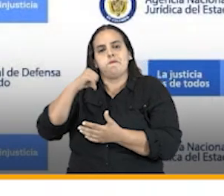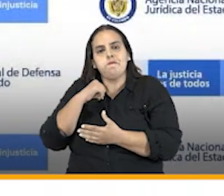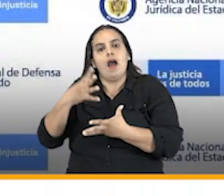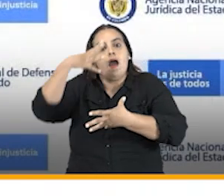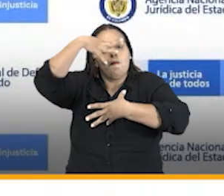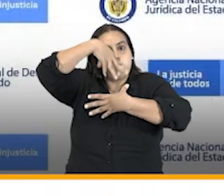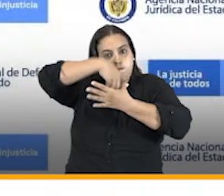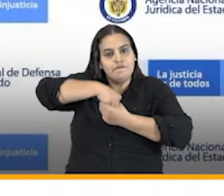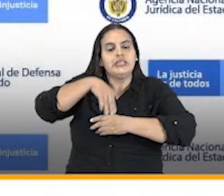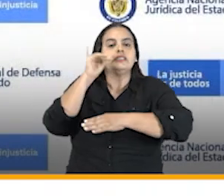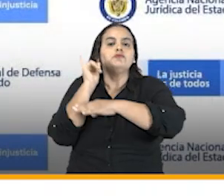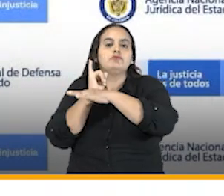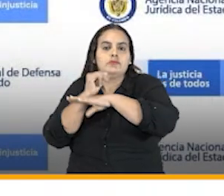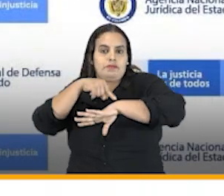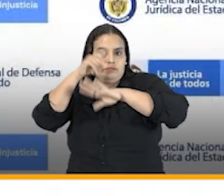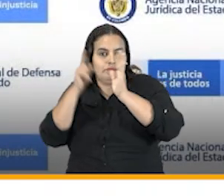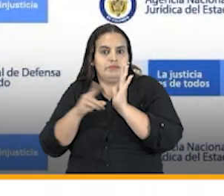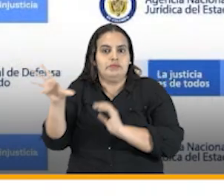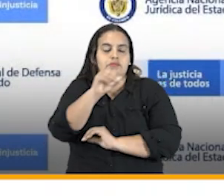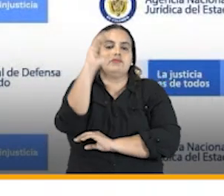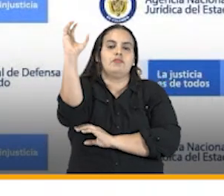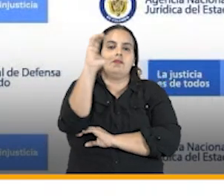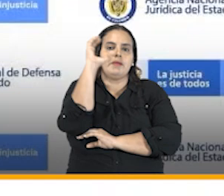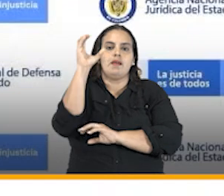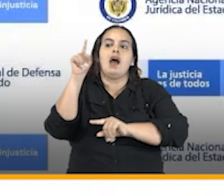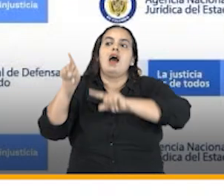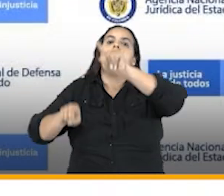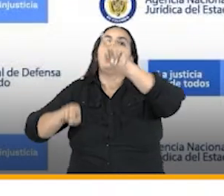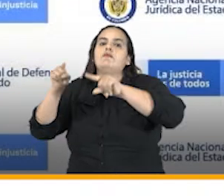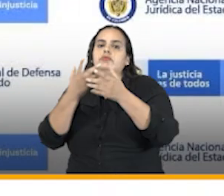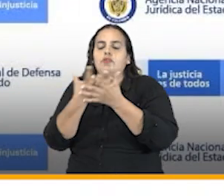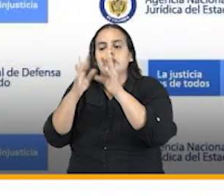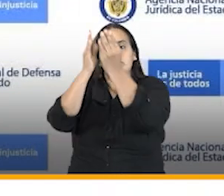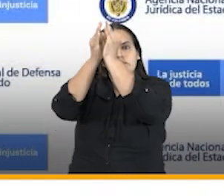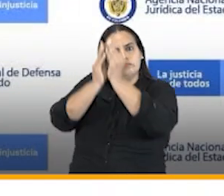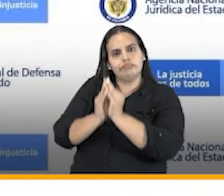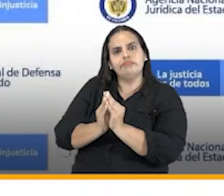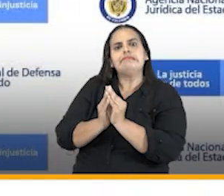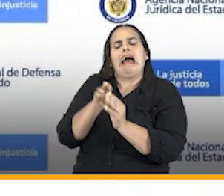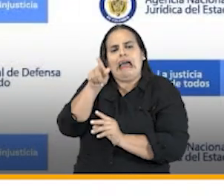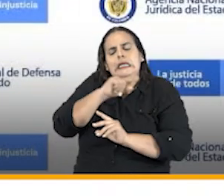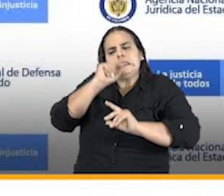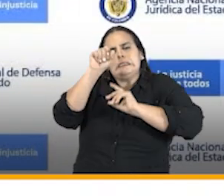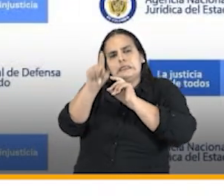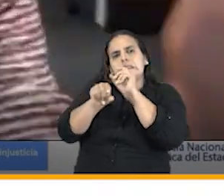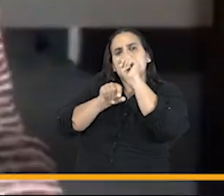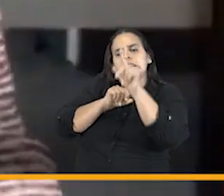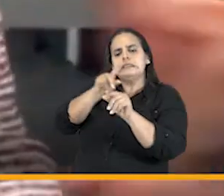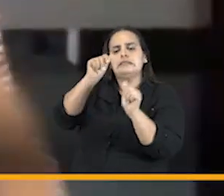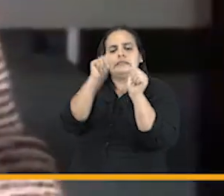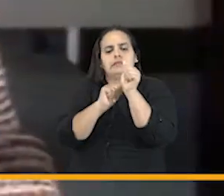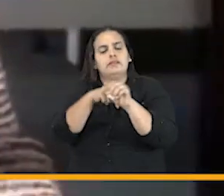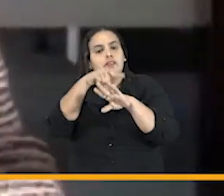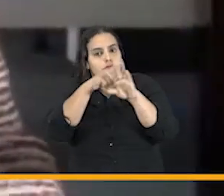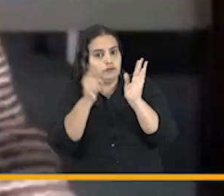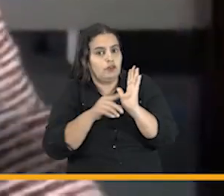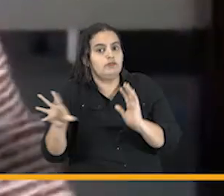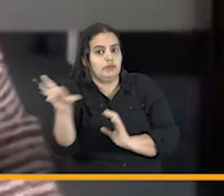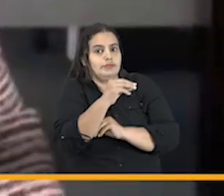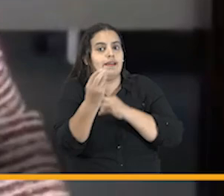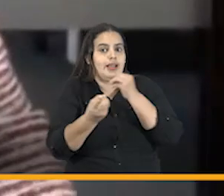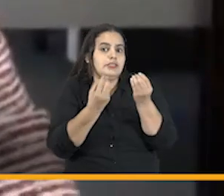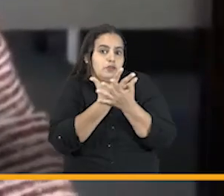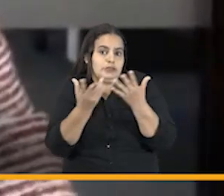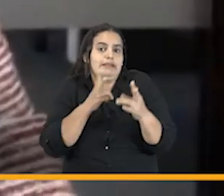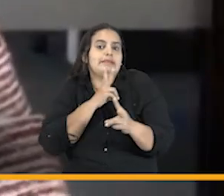institucional del Estado colombiano aquellos asuntos estructurales cuestionados en cada uno de estos casos hacen que esos